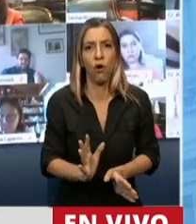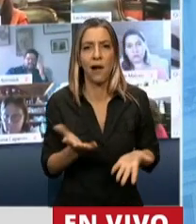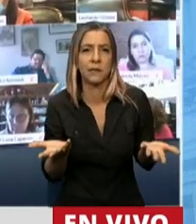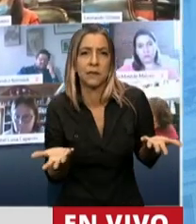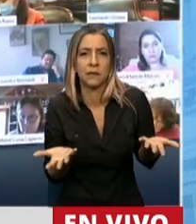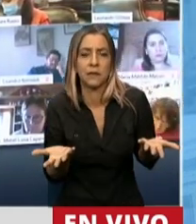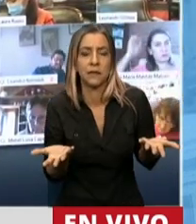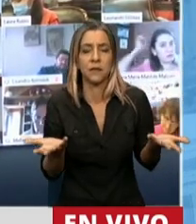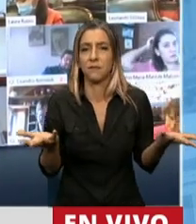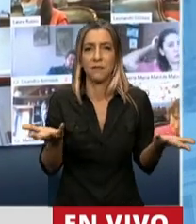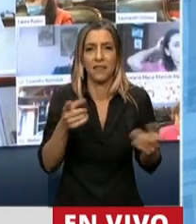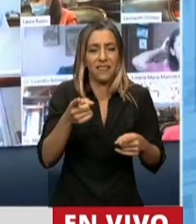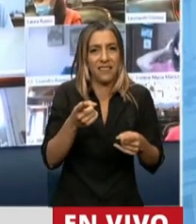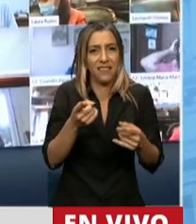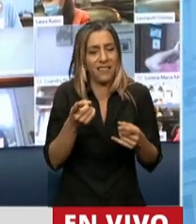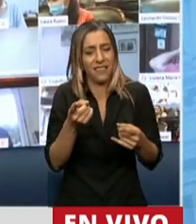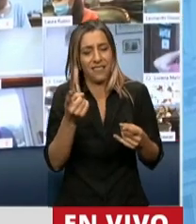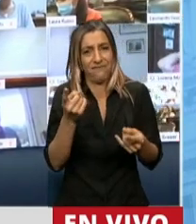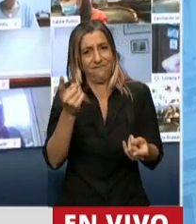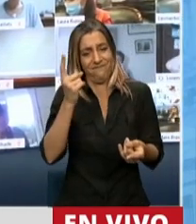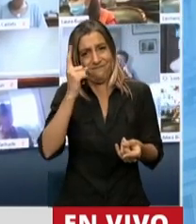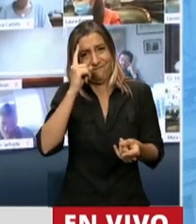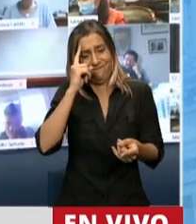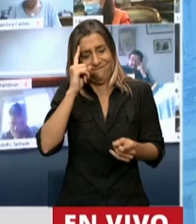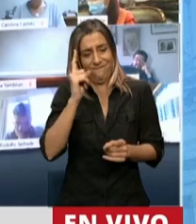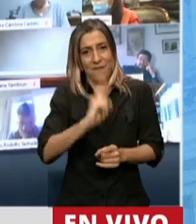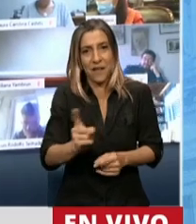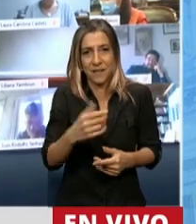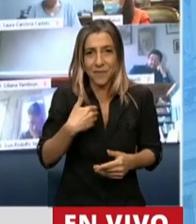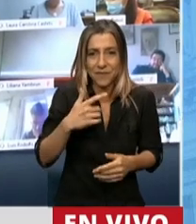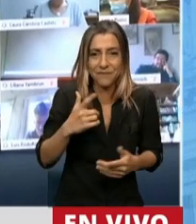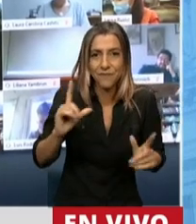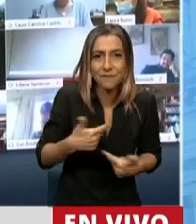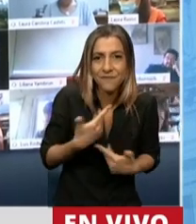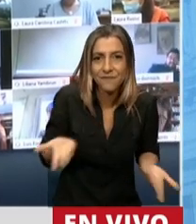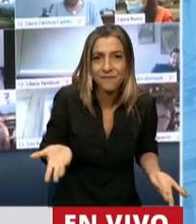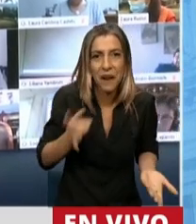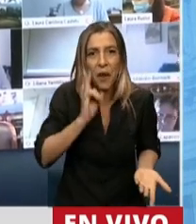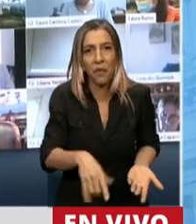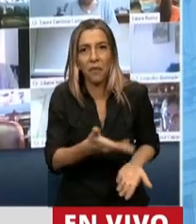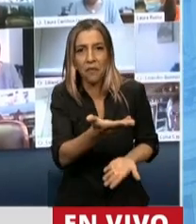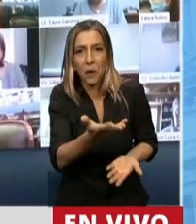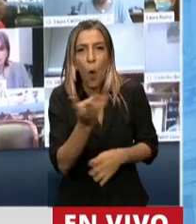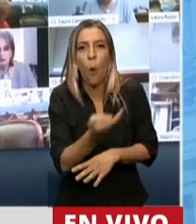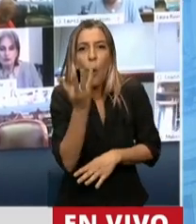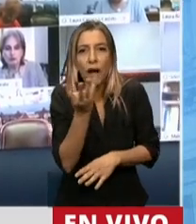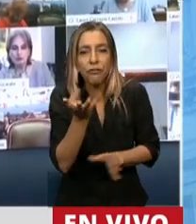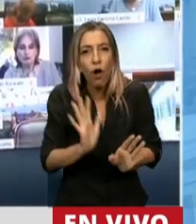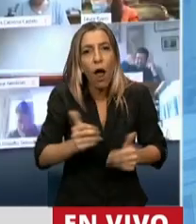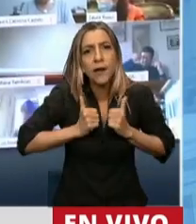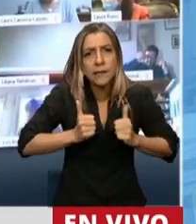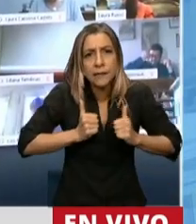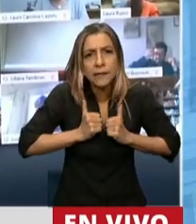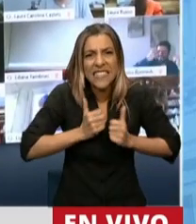cosa demencial. Más de cuatro horas se perdieron por esta ridiculez. Cuatro horas en un incendio. Hemos